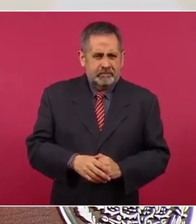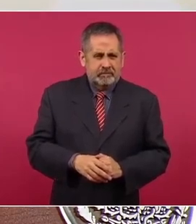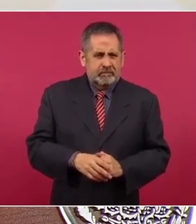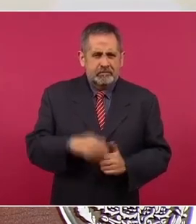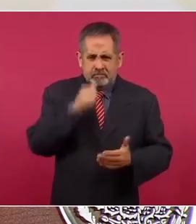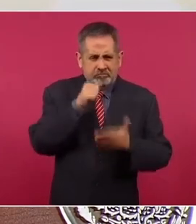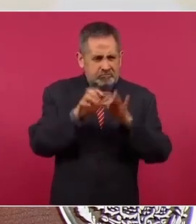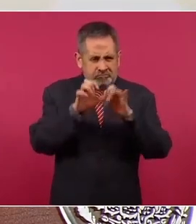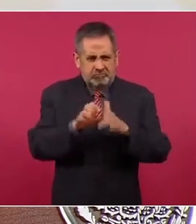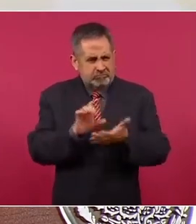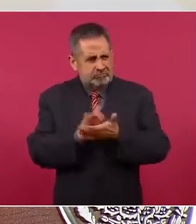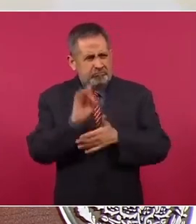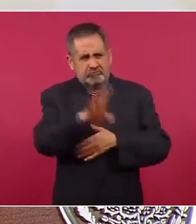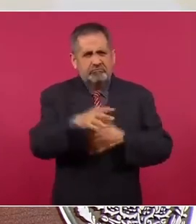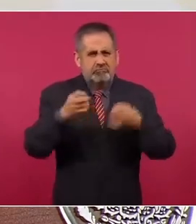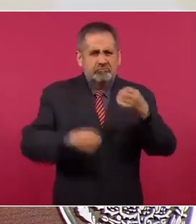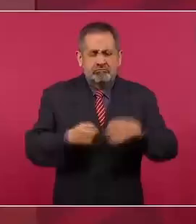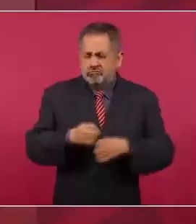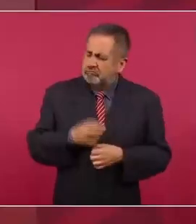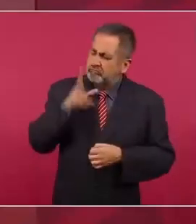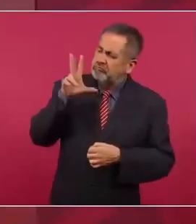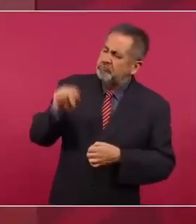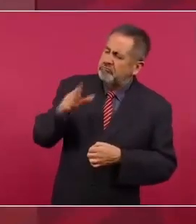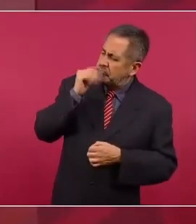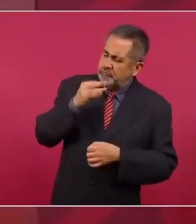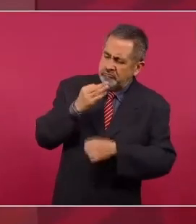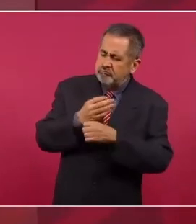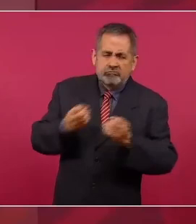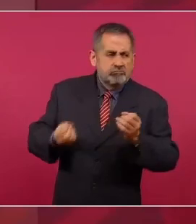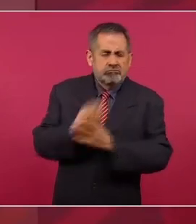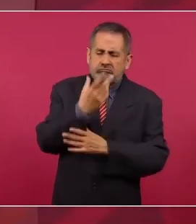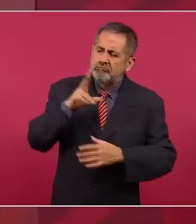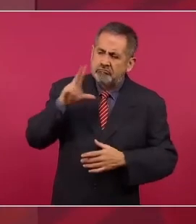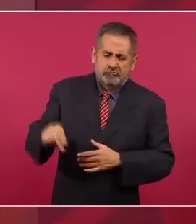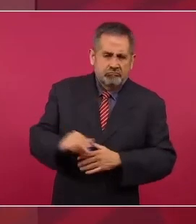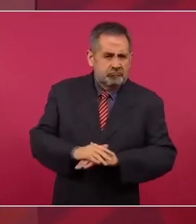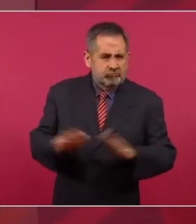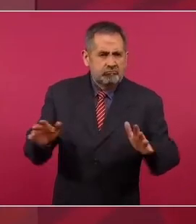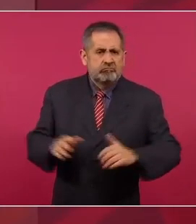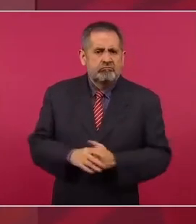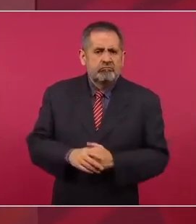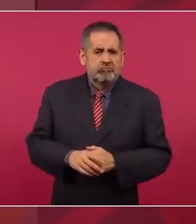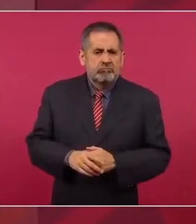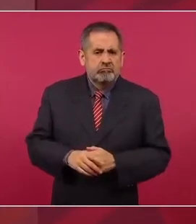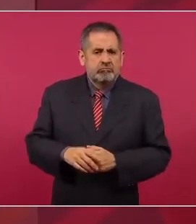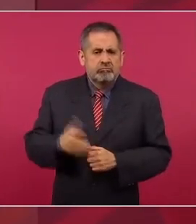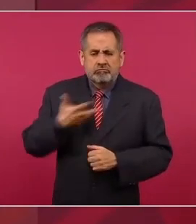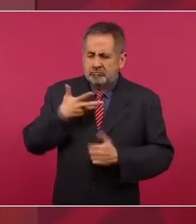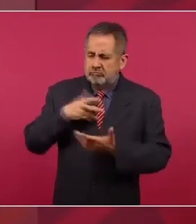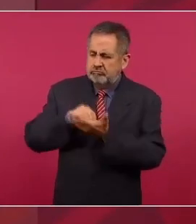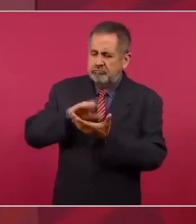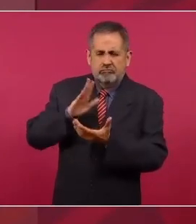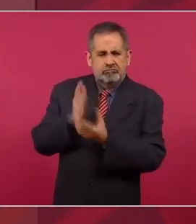un escrito al juez, yo no puedo porque yo tengo otros datos